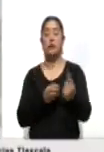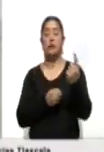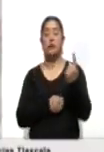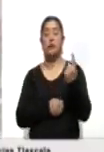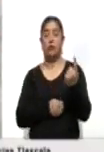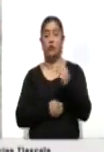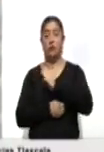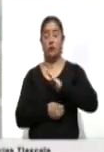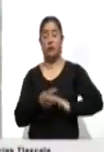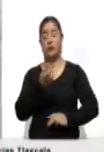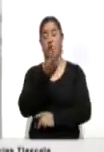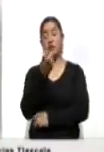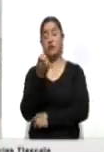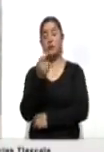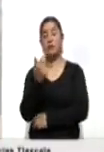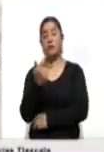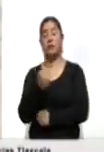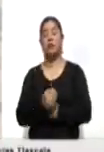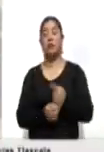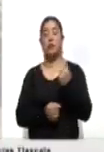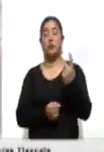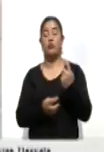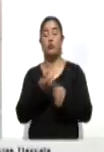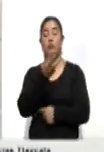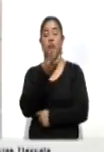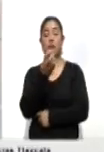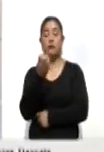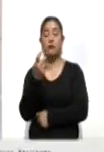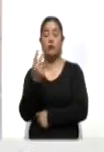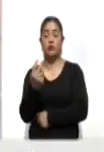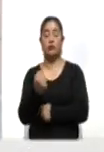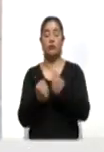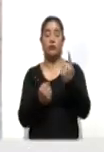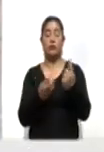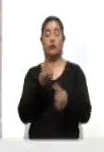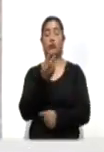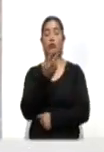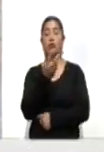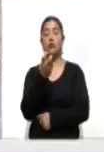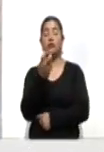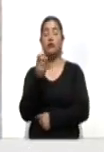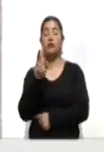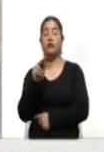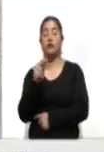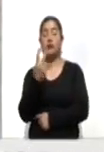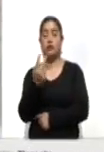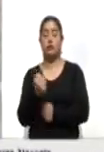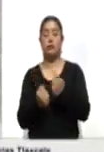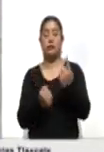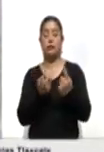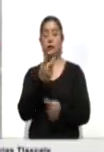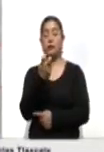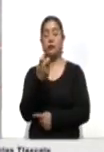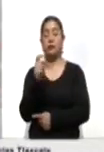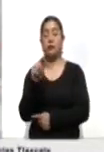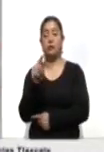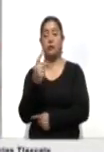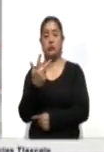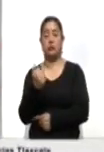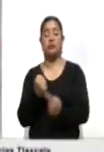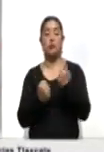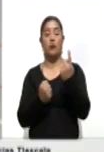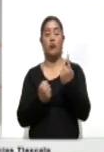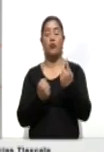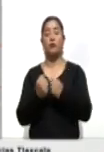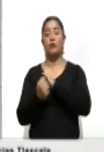acumula 307, Zompantepec 302, Teolocholco 282, Xalostoc 278, Tepeyanco